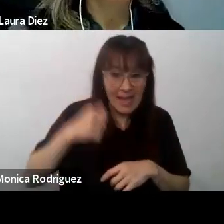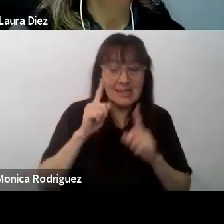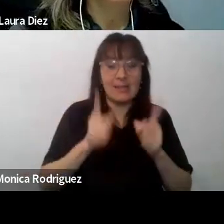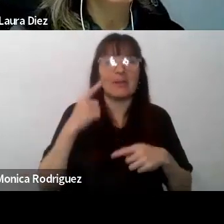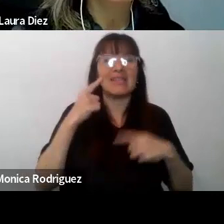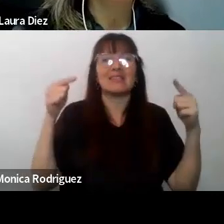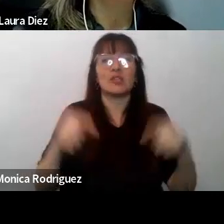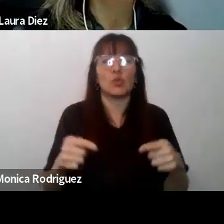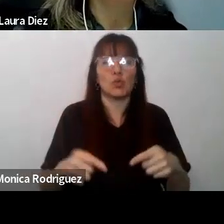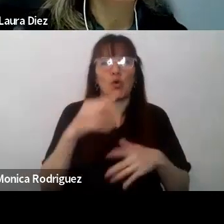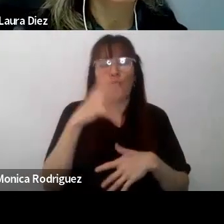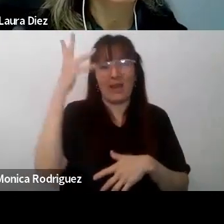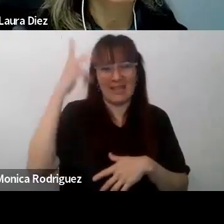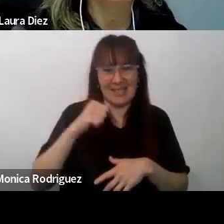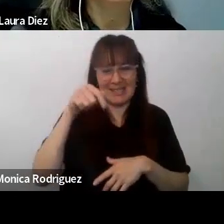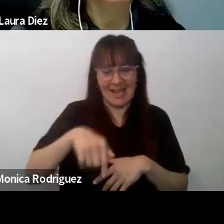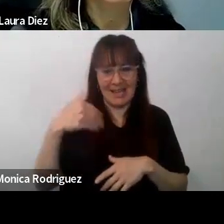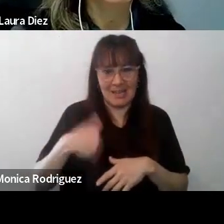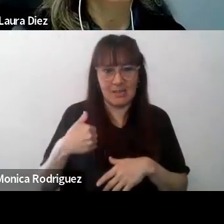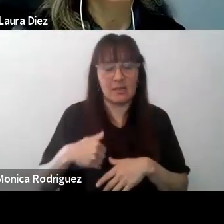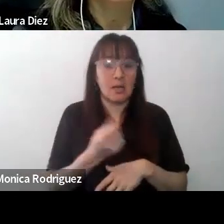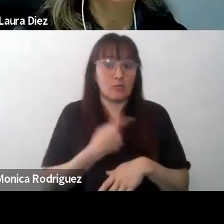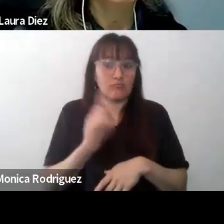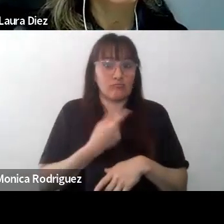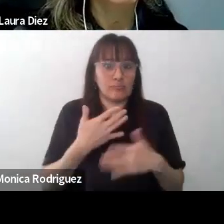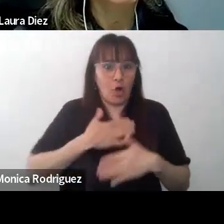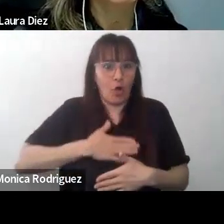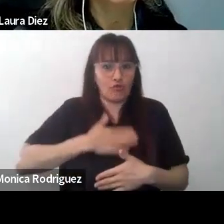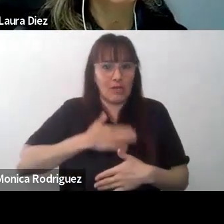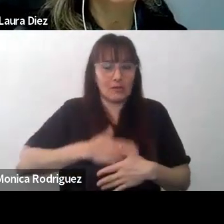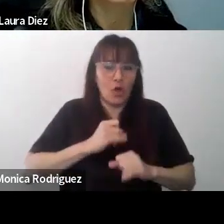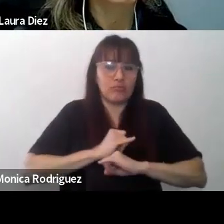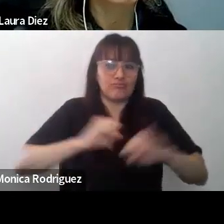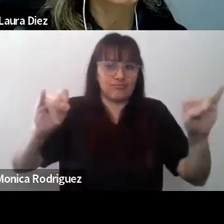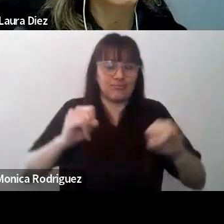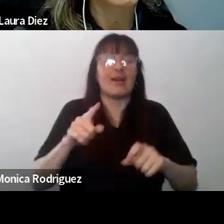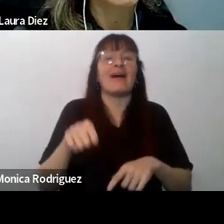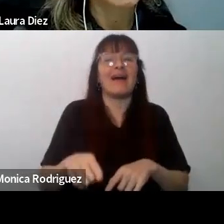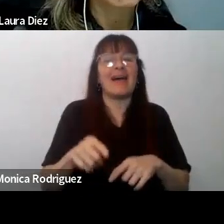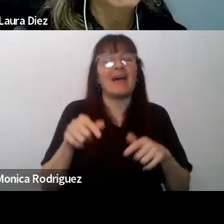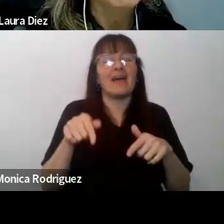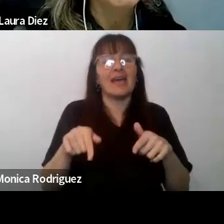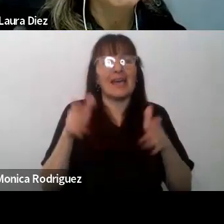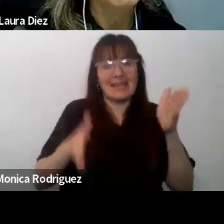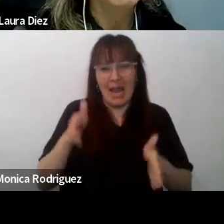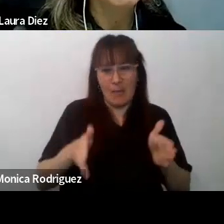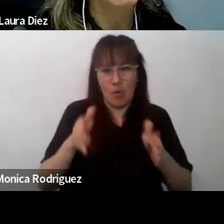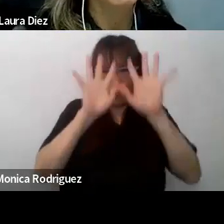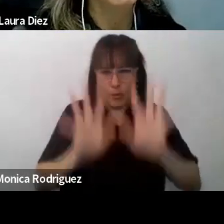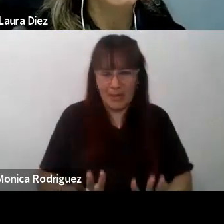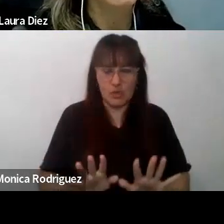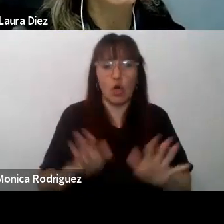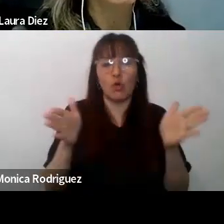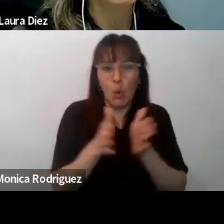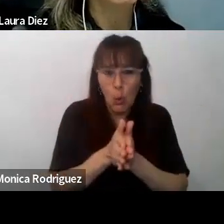de Argentina, nos complace realmente estar lanzando este tramo de formación en colaboración, como ya se